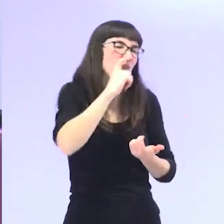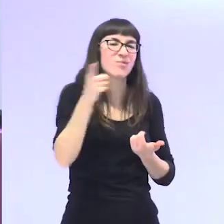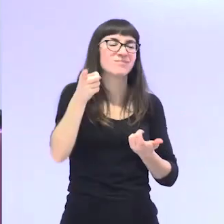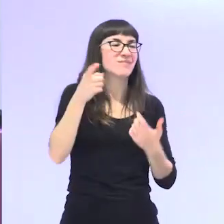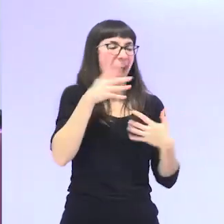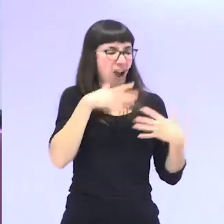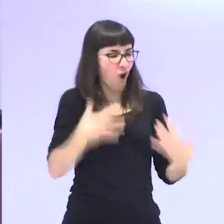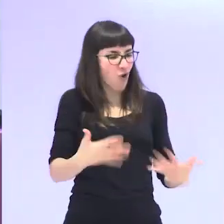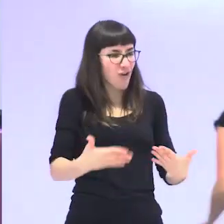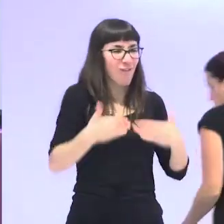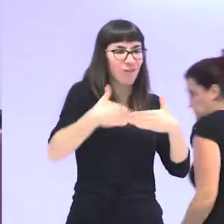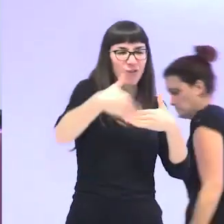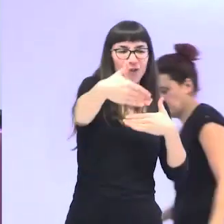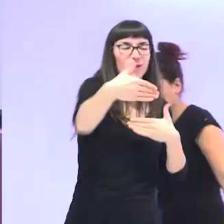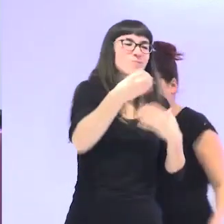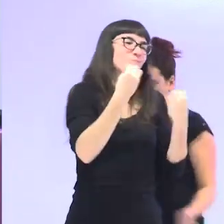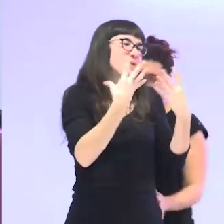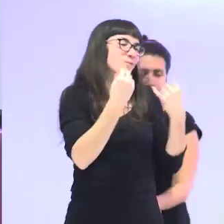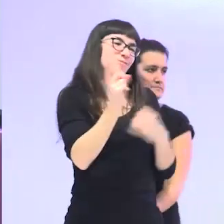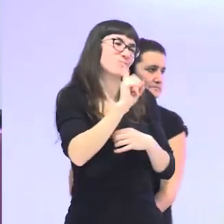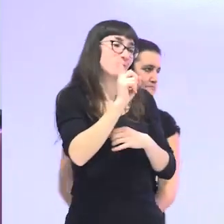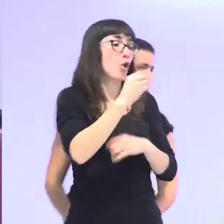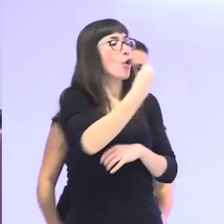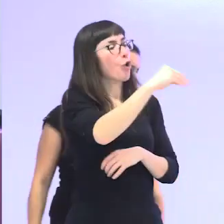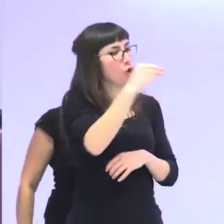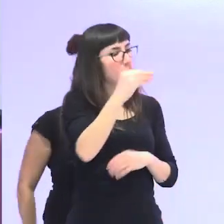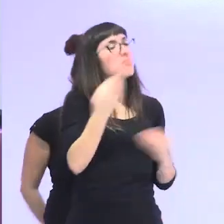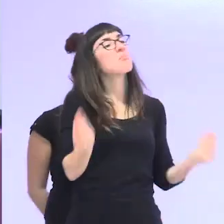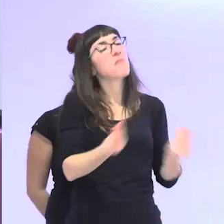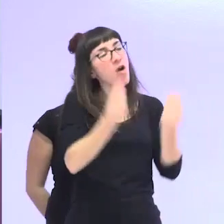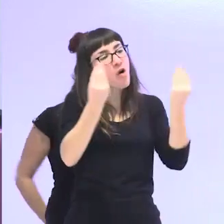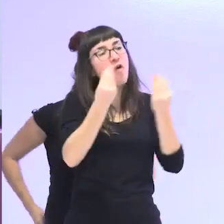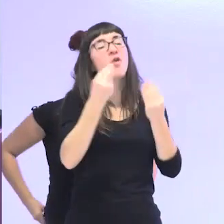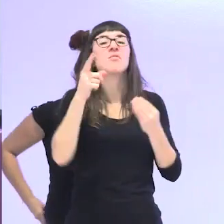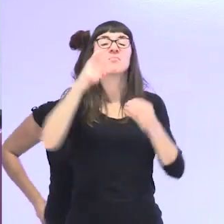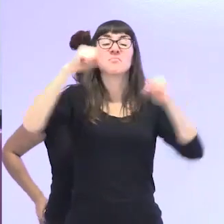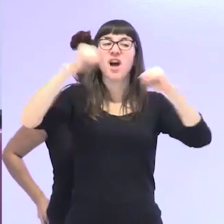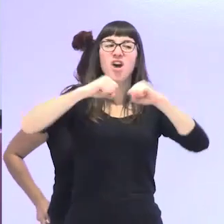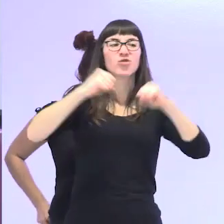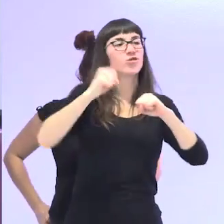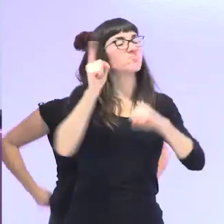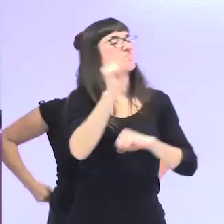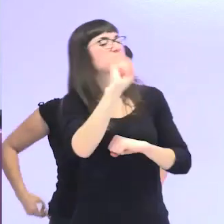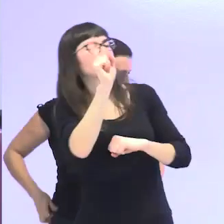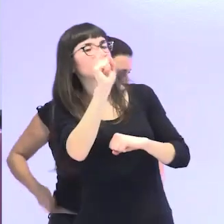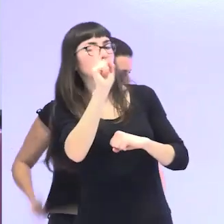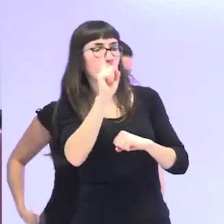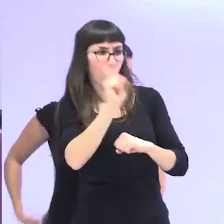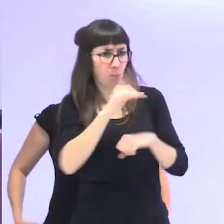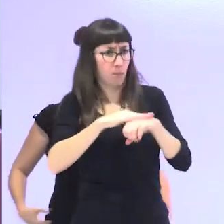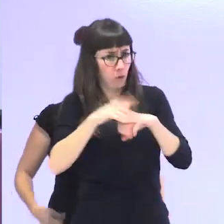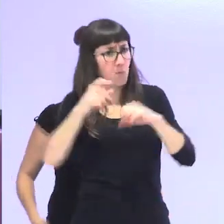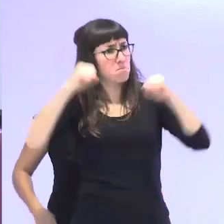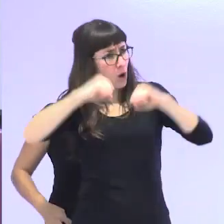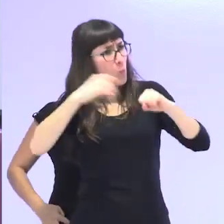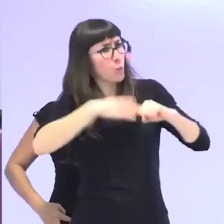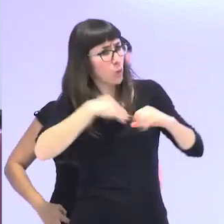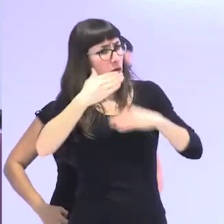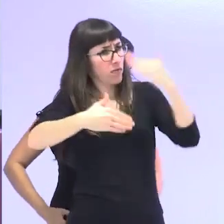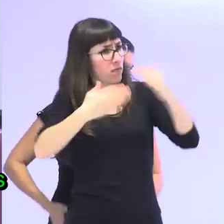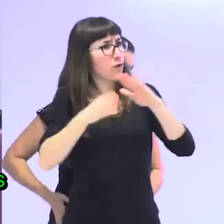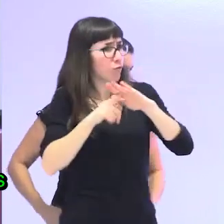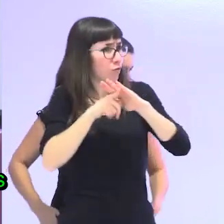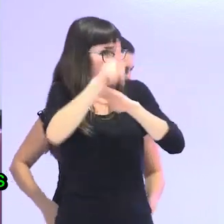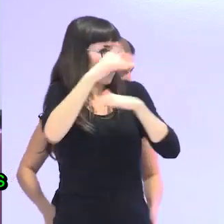y que no tienen futuro y las personas mayores tienen presente y tienen futuro y tienen que estar en este presente y tienen que también plantear un nuevo futuro